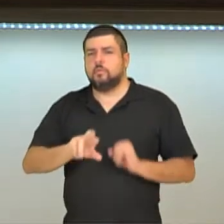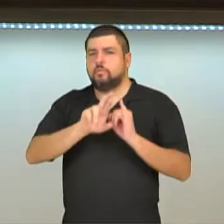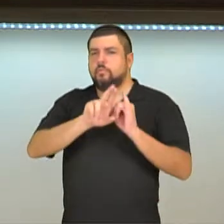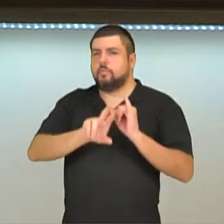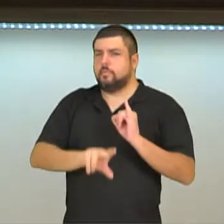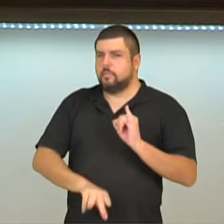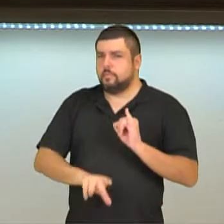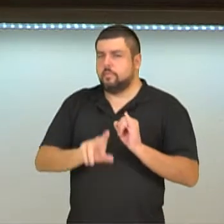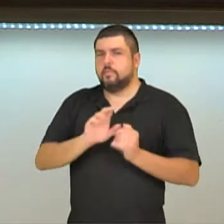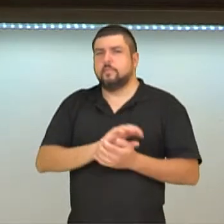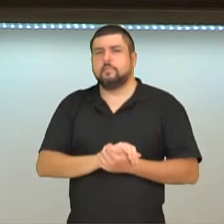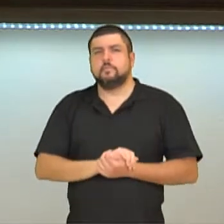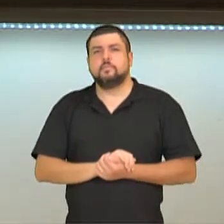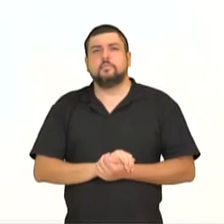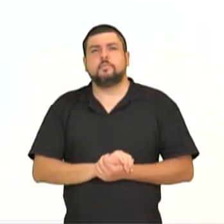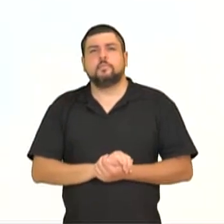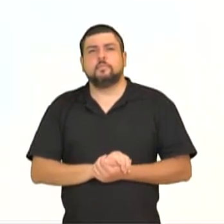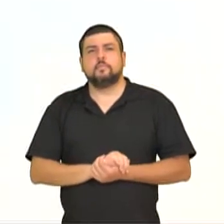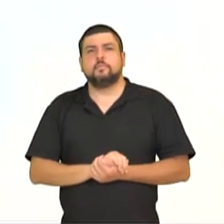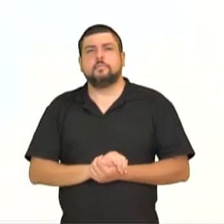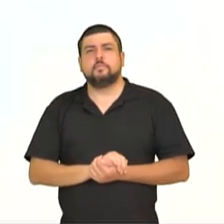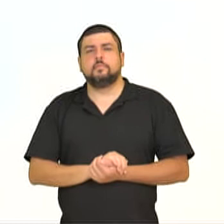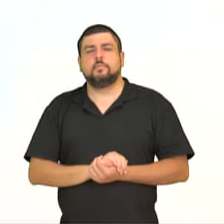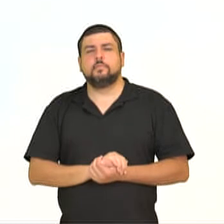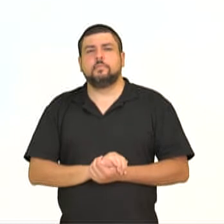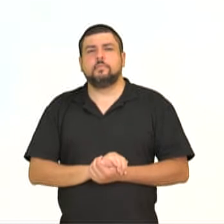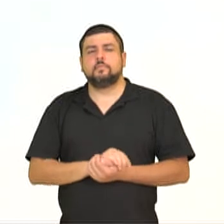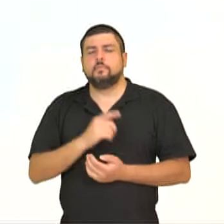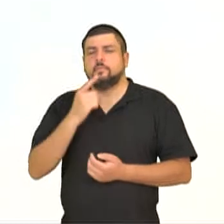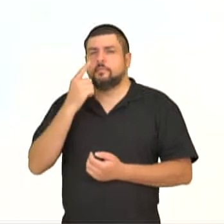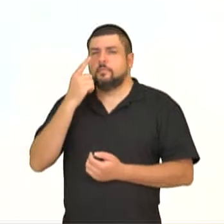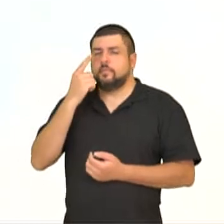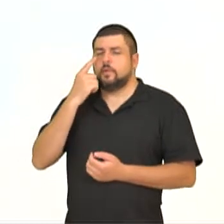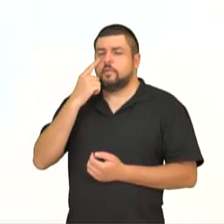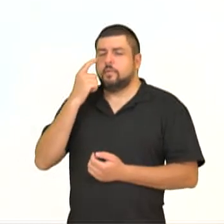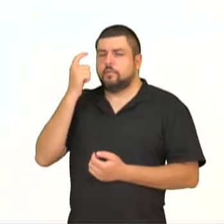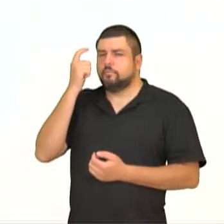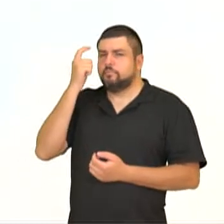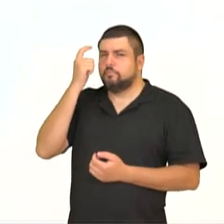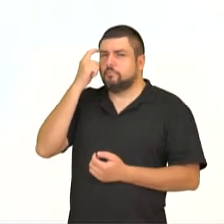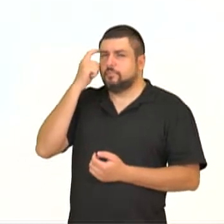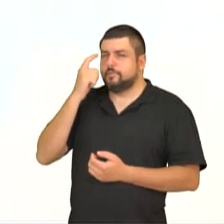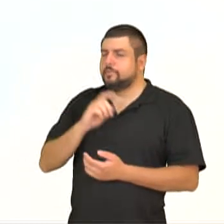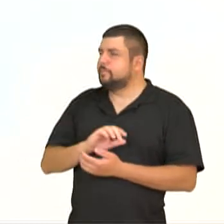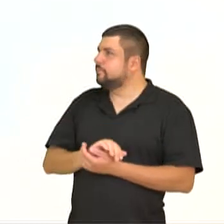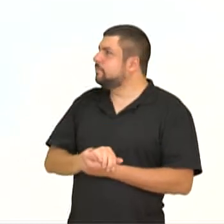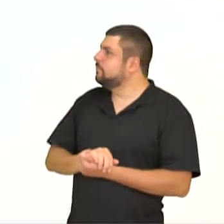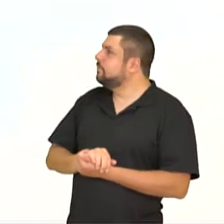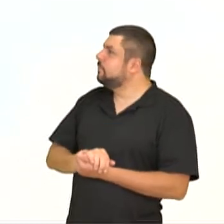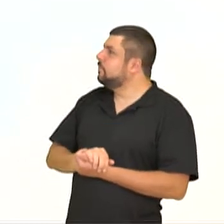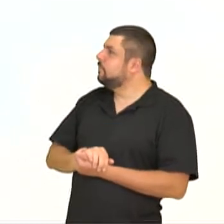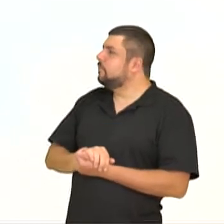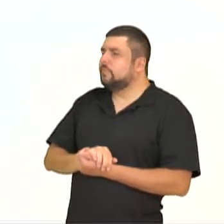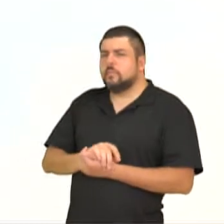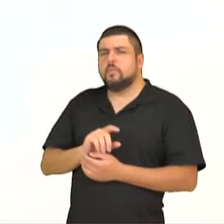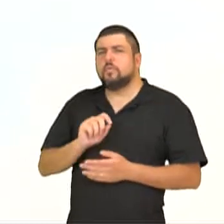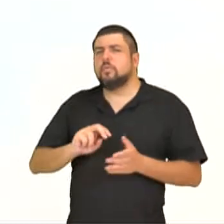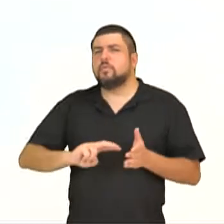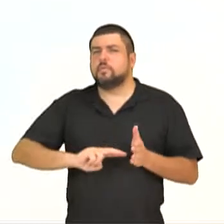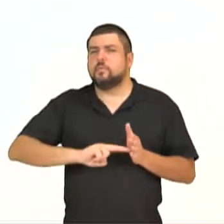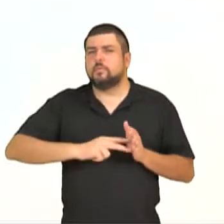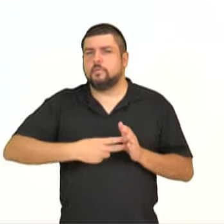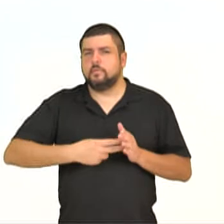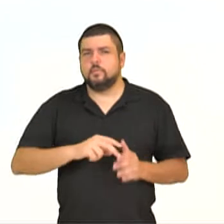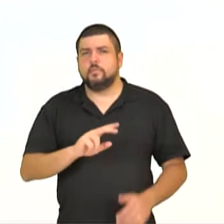lá? Aquí, vamos a pensar. ¿Qué se entiende por Haikai?